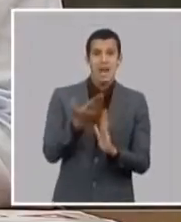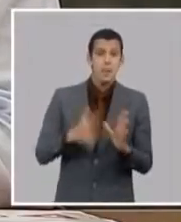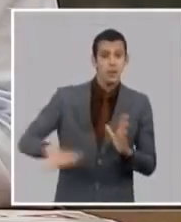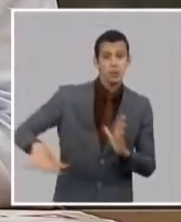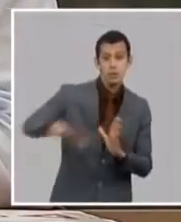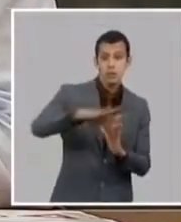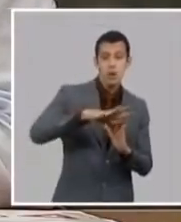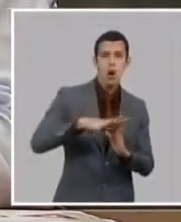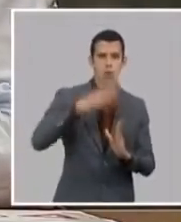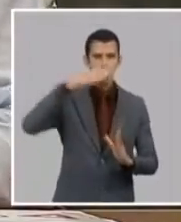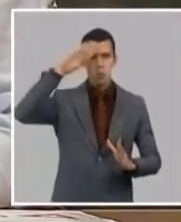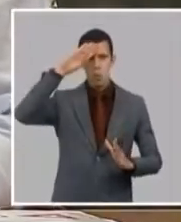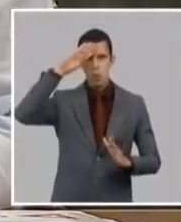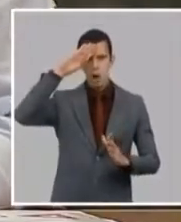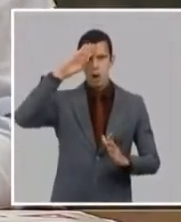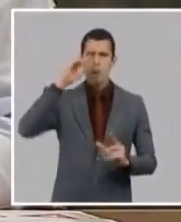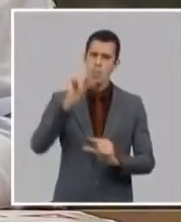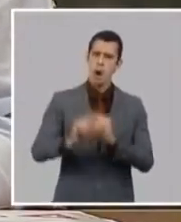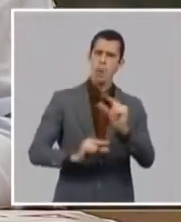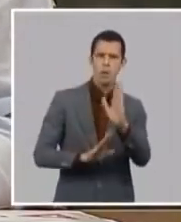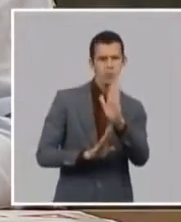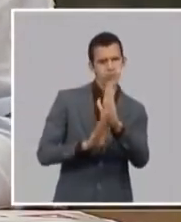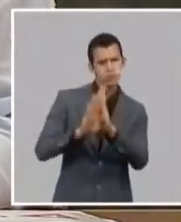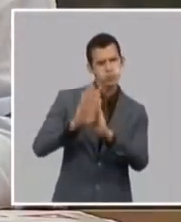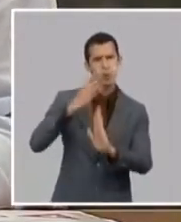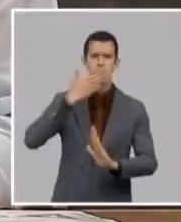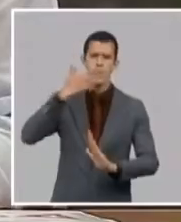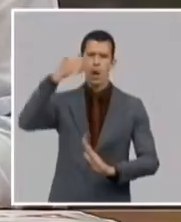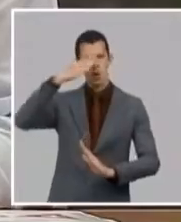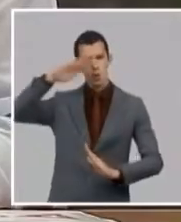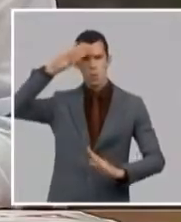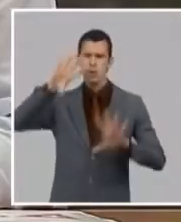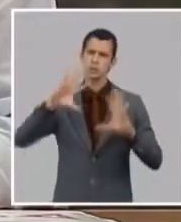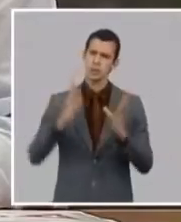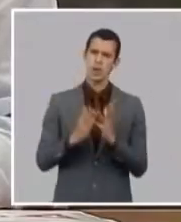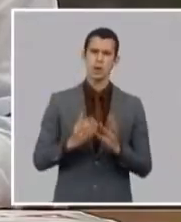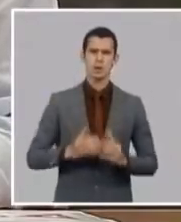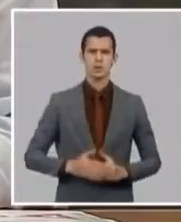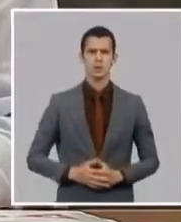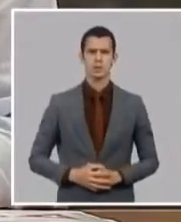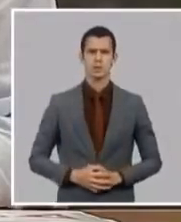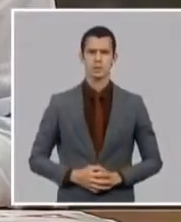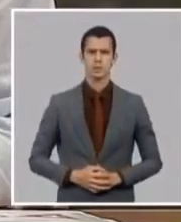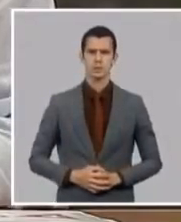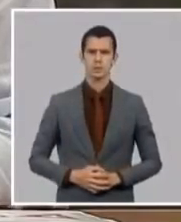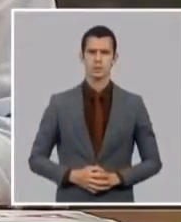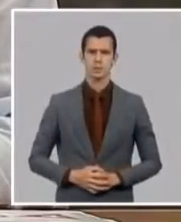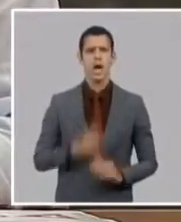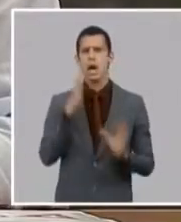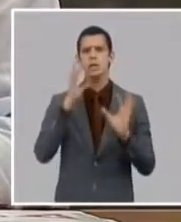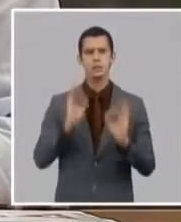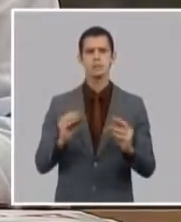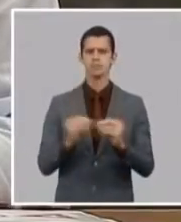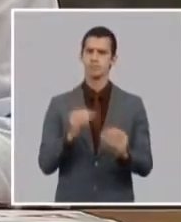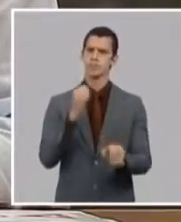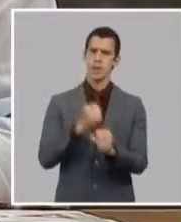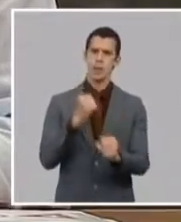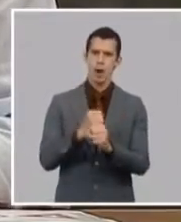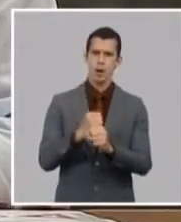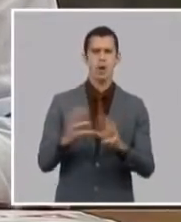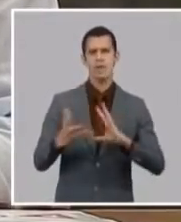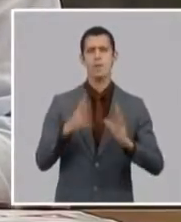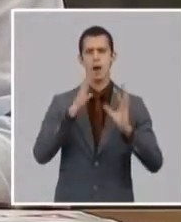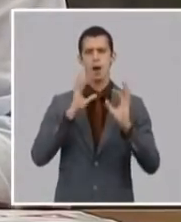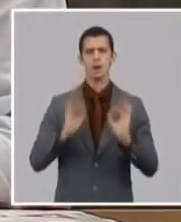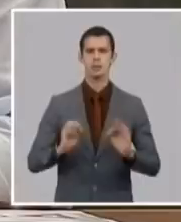creciendo soñando y alcanzando la mayor prosperidad posible ese es nuestro mensaje para